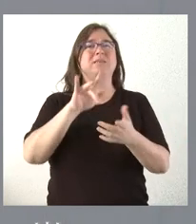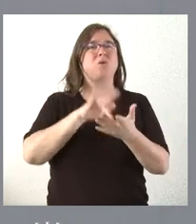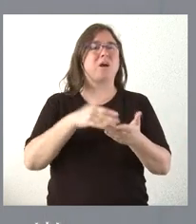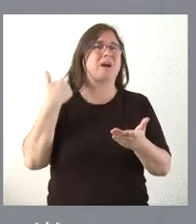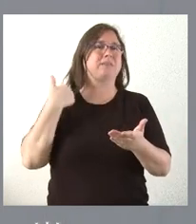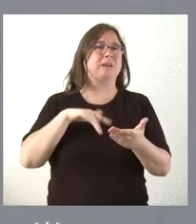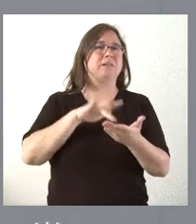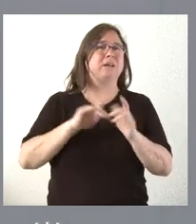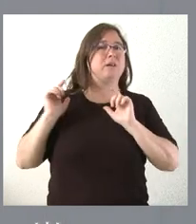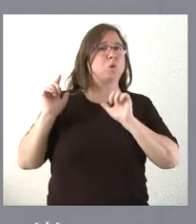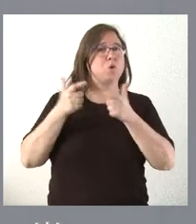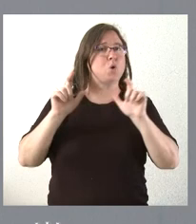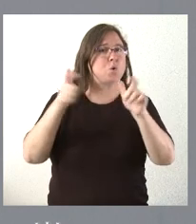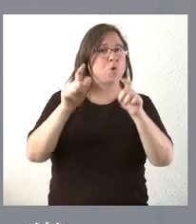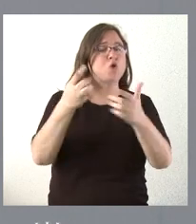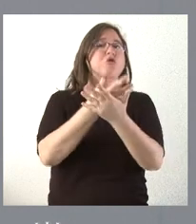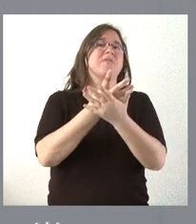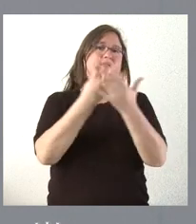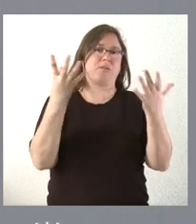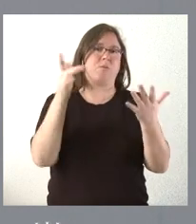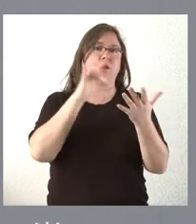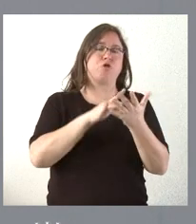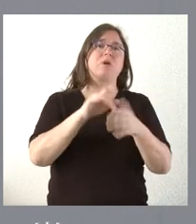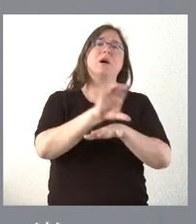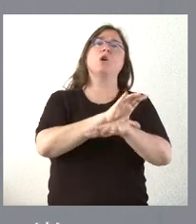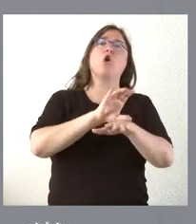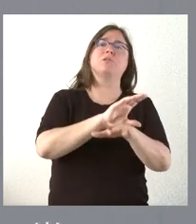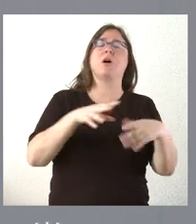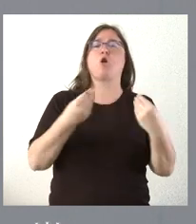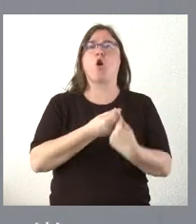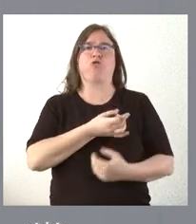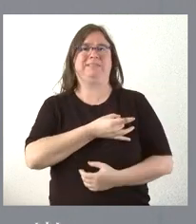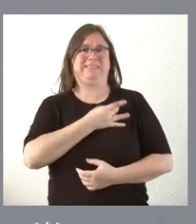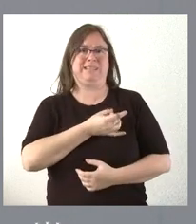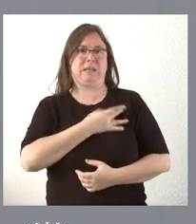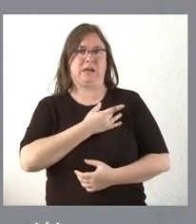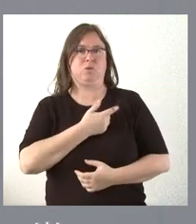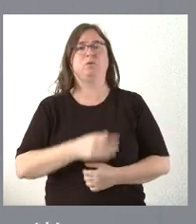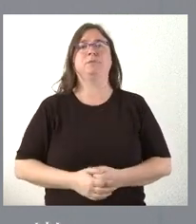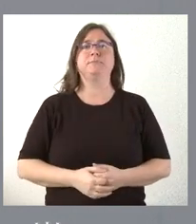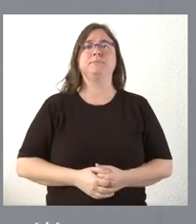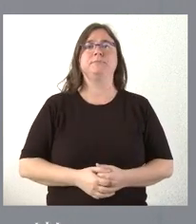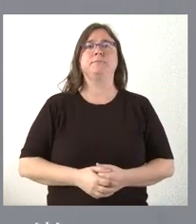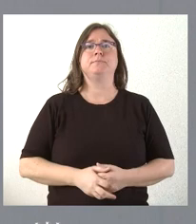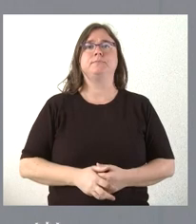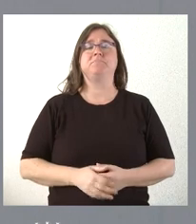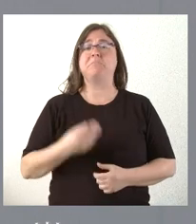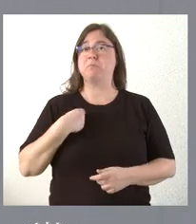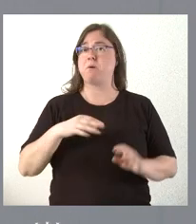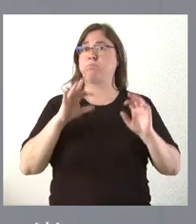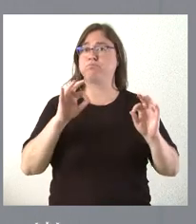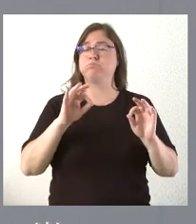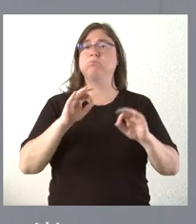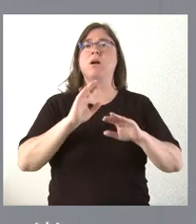reuniones que ya se han mantenido por parte de la consejería con los sindicatos que usted alude, con esos en concreto